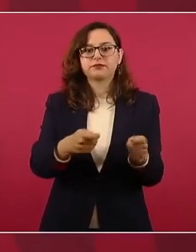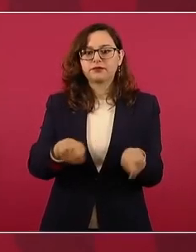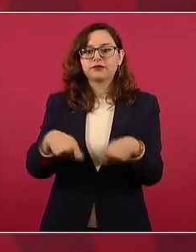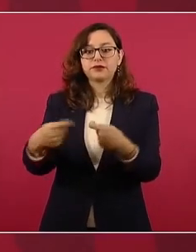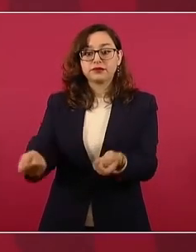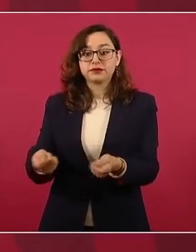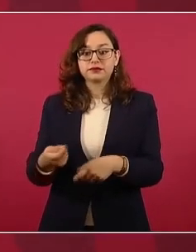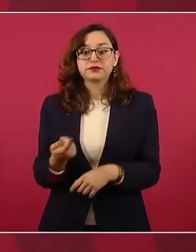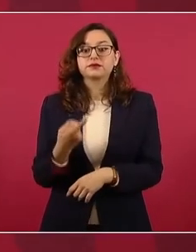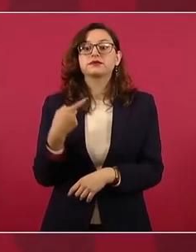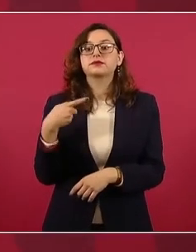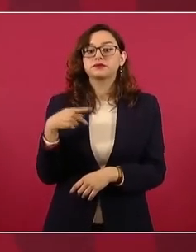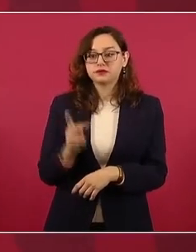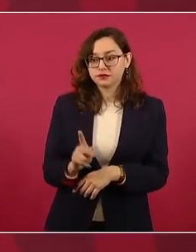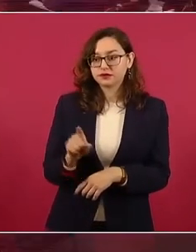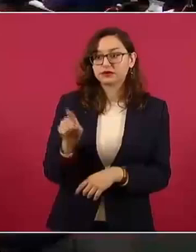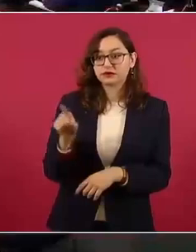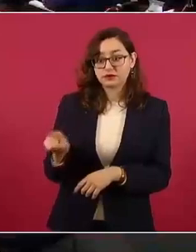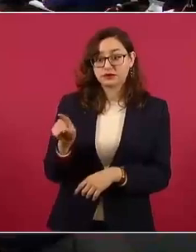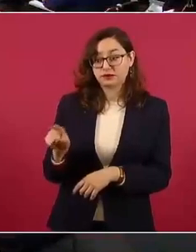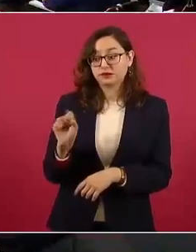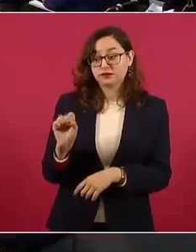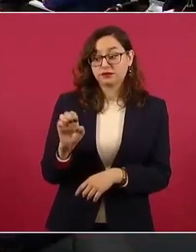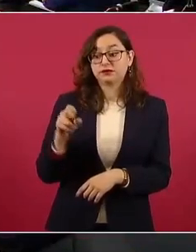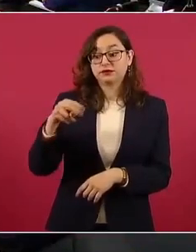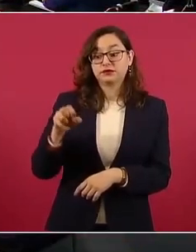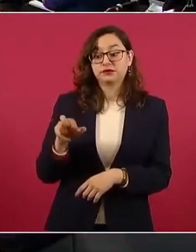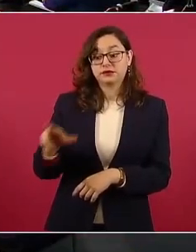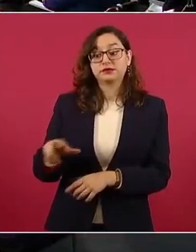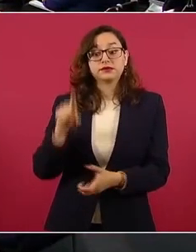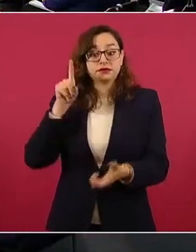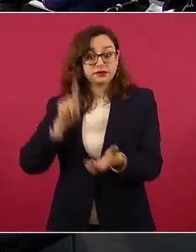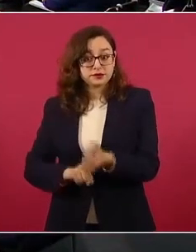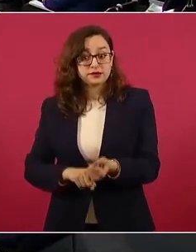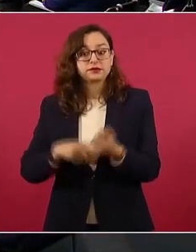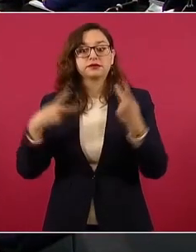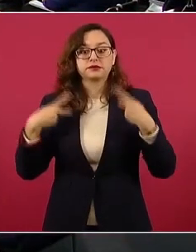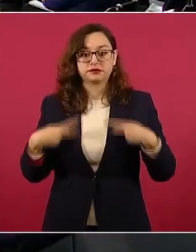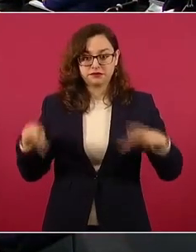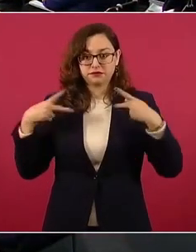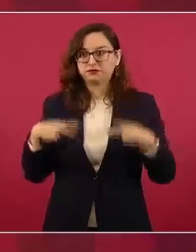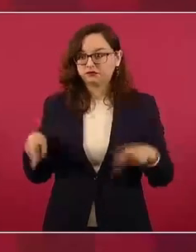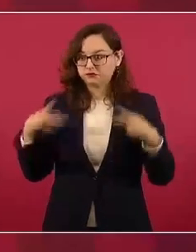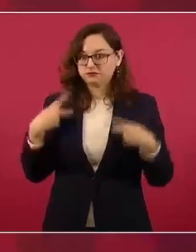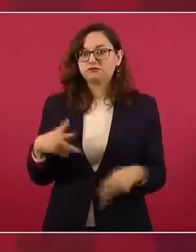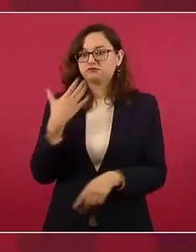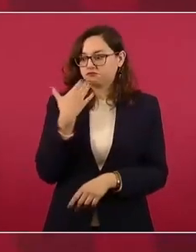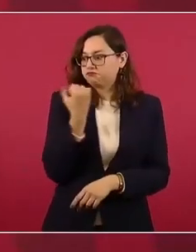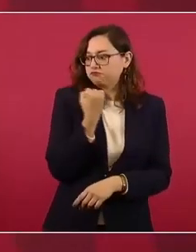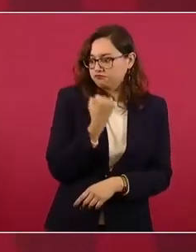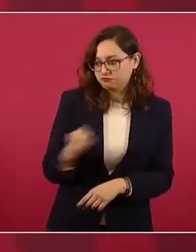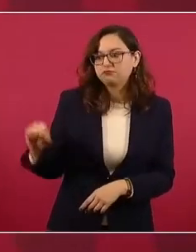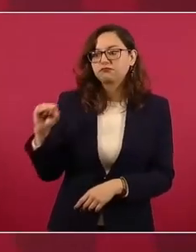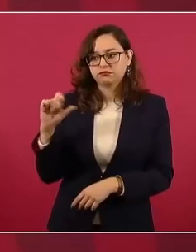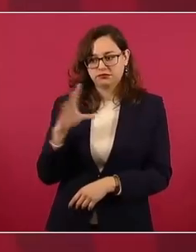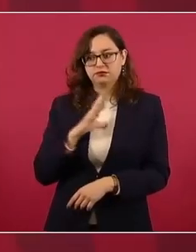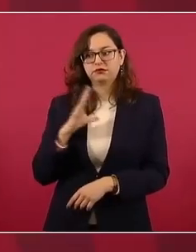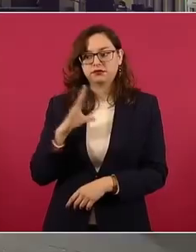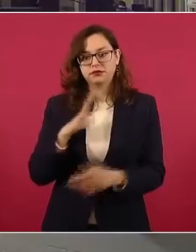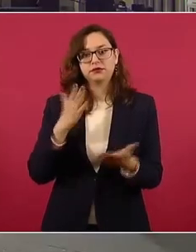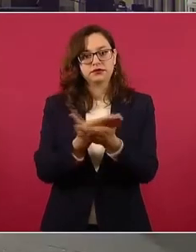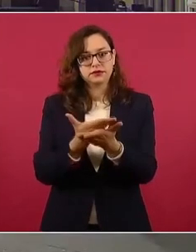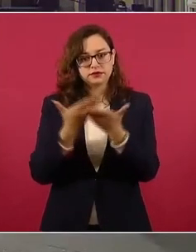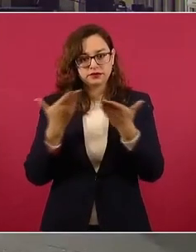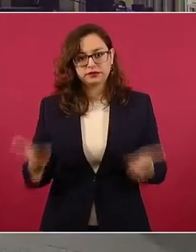personal especializado o hay una estructura que vamos a utilizar con este propósito.